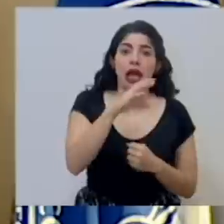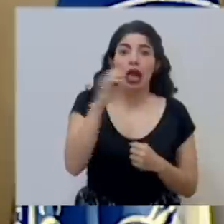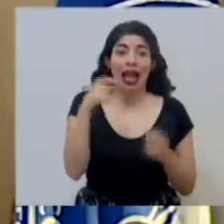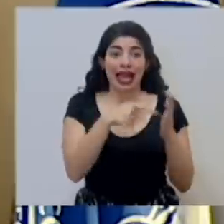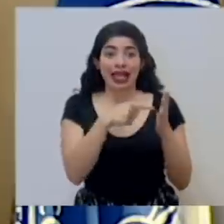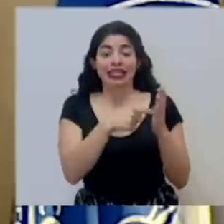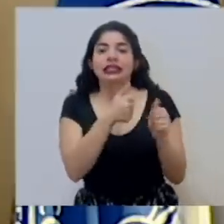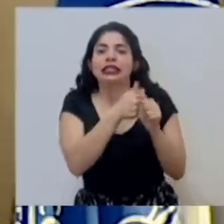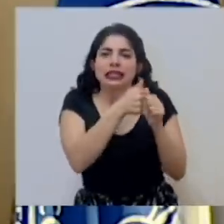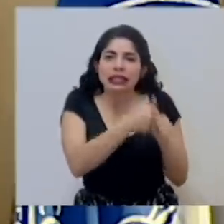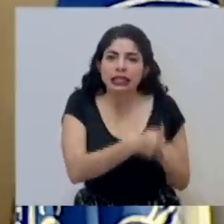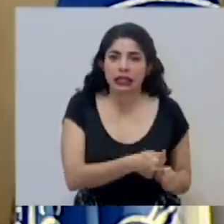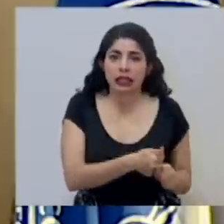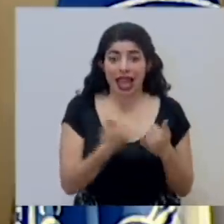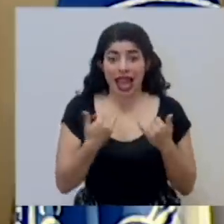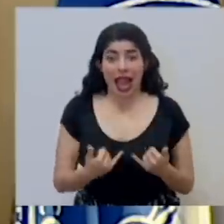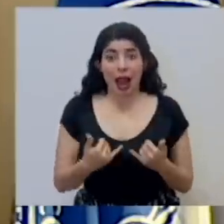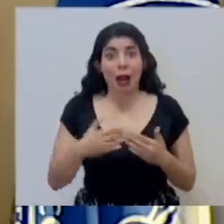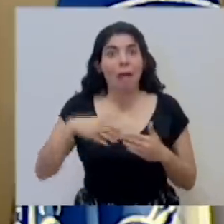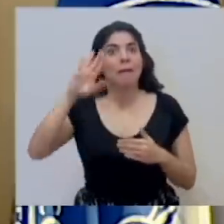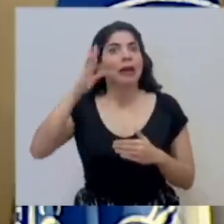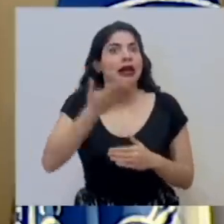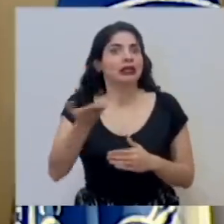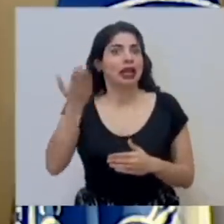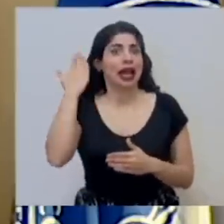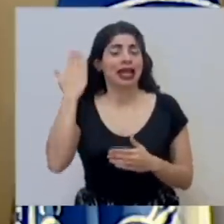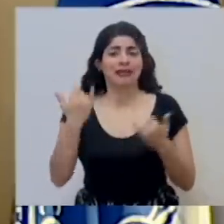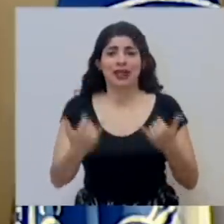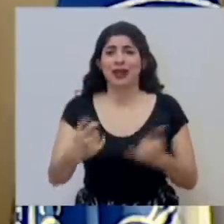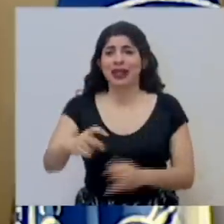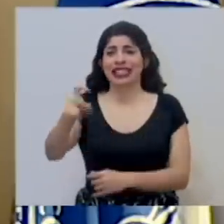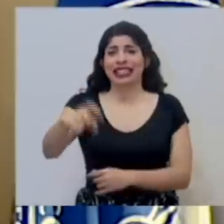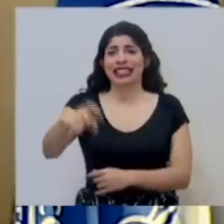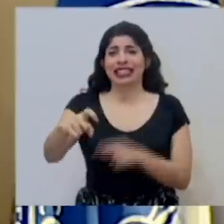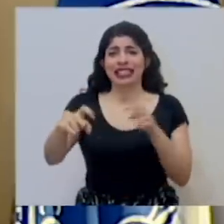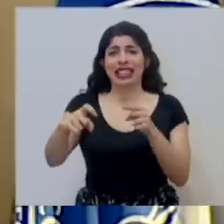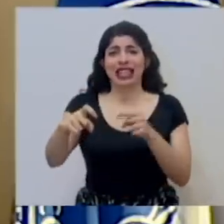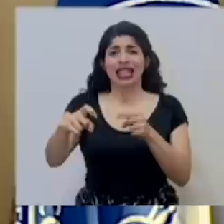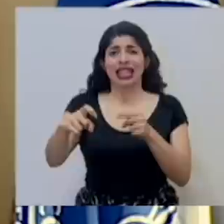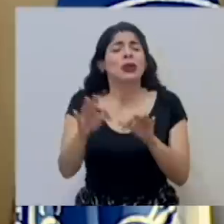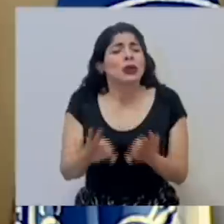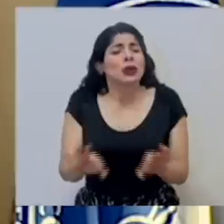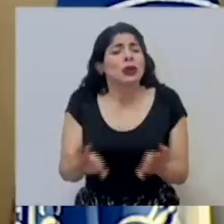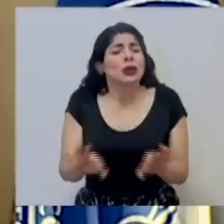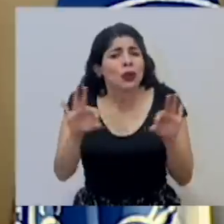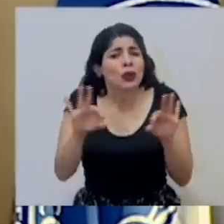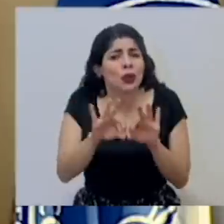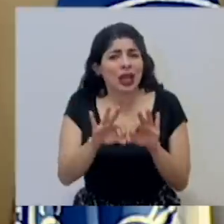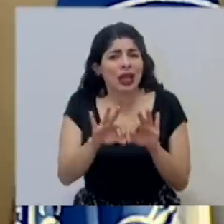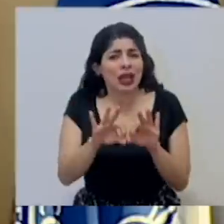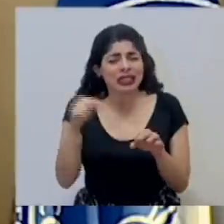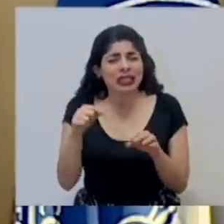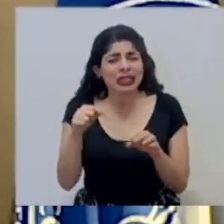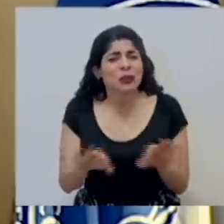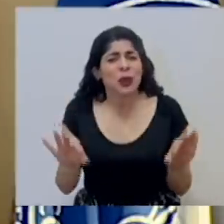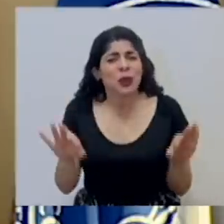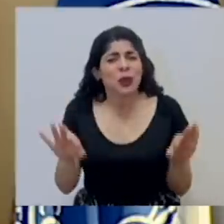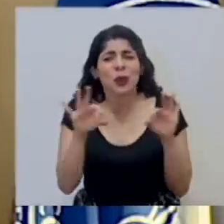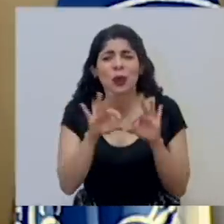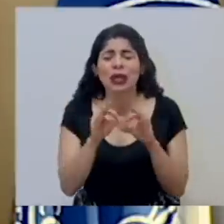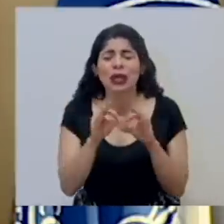caja. Y esto hoy más que nunca es necesario y es importante, es muy importante.